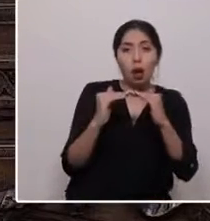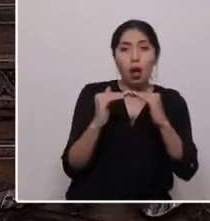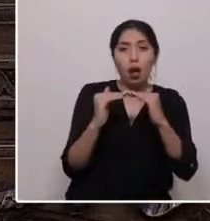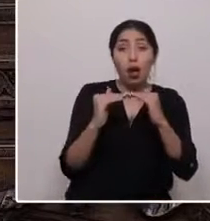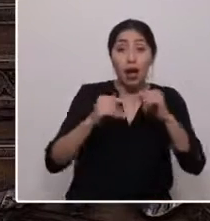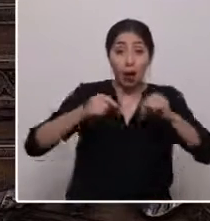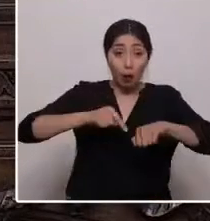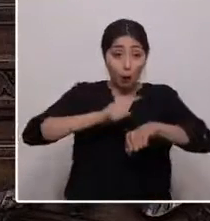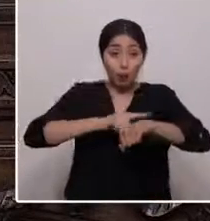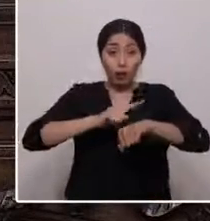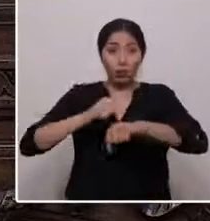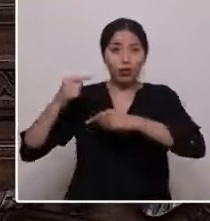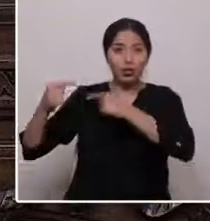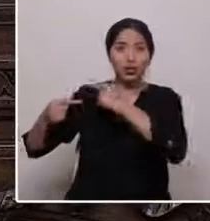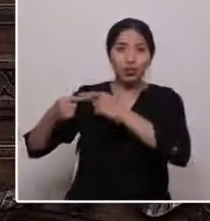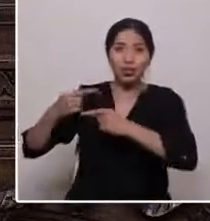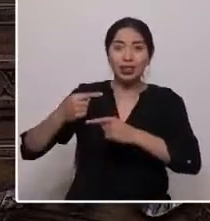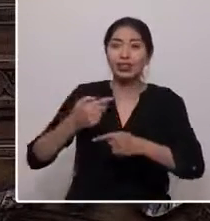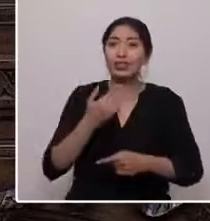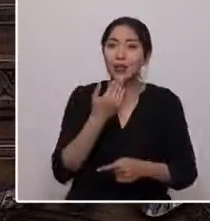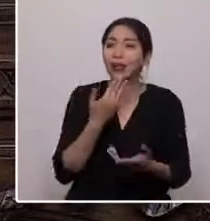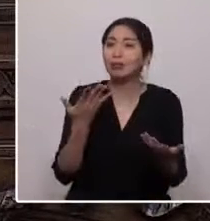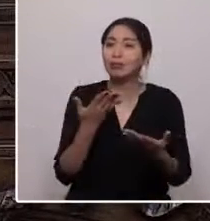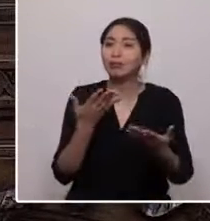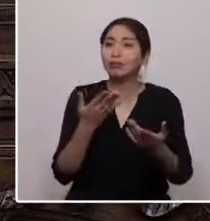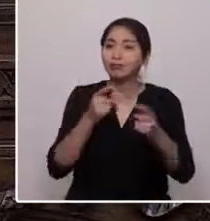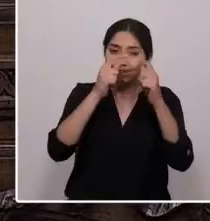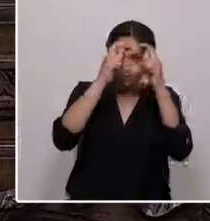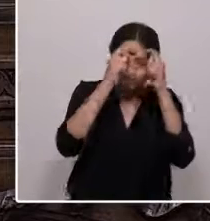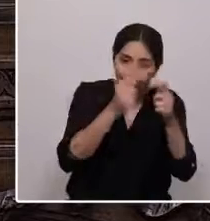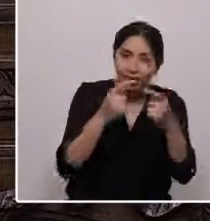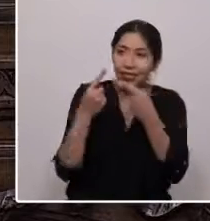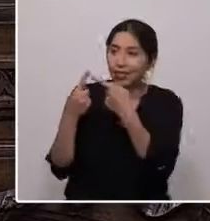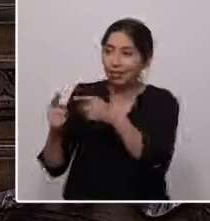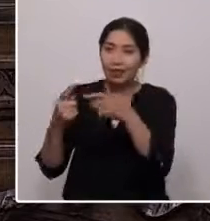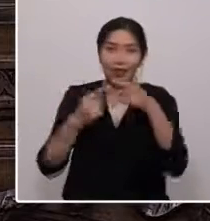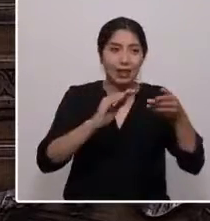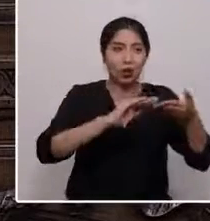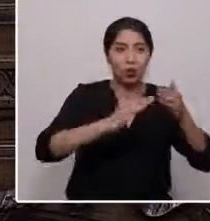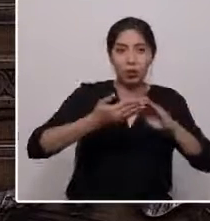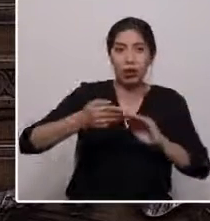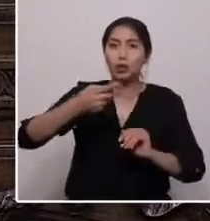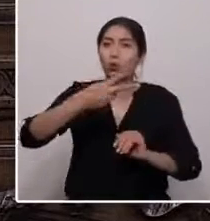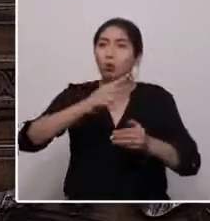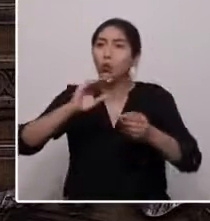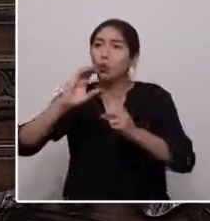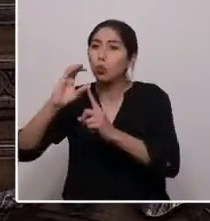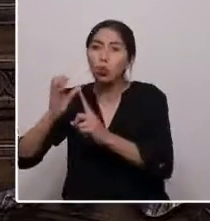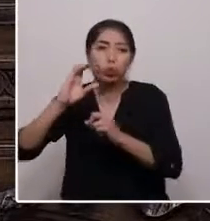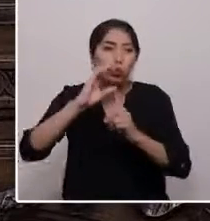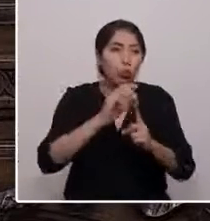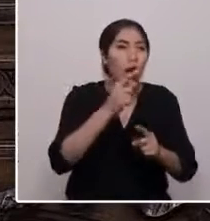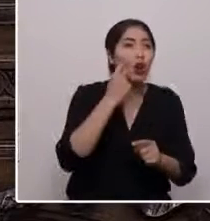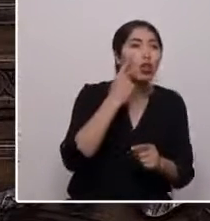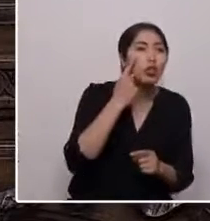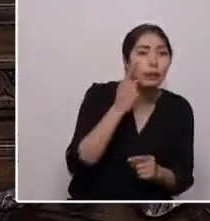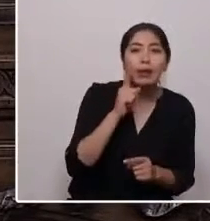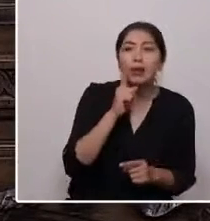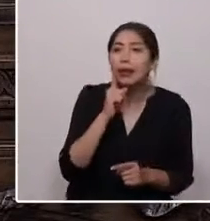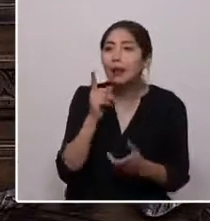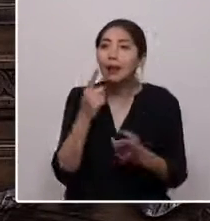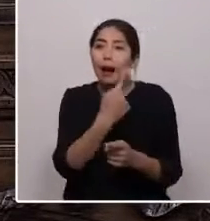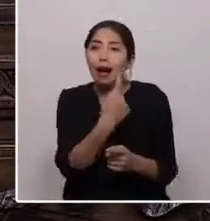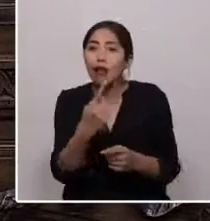también para que se reconozcan a las distintas comunidades, sus culturas, los conocimientos que tienen sobre sus territorios.